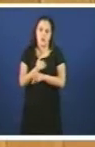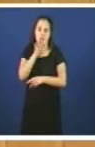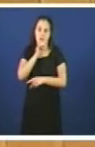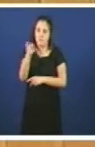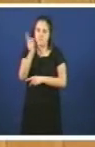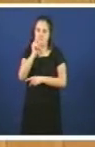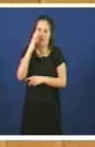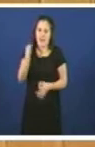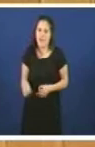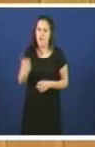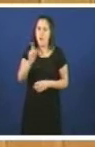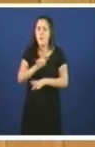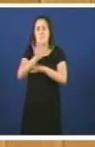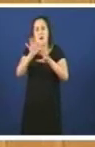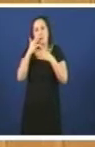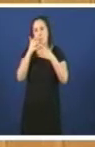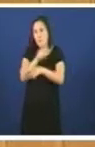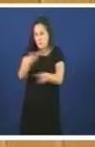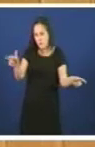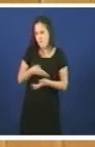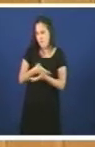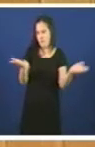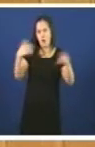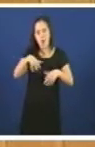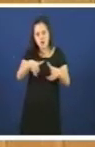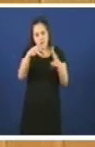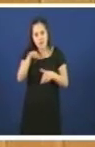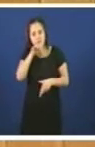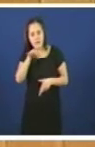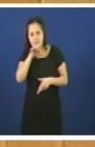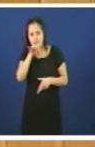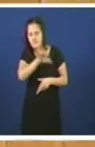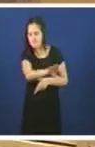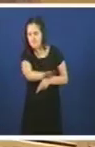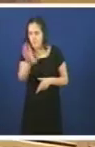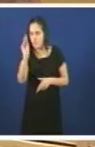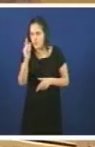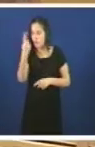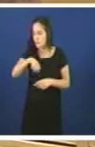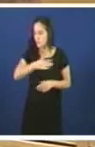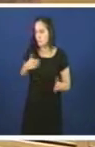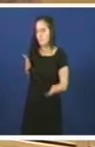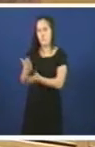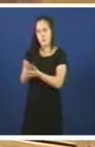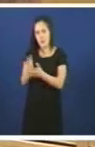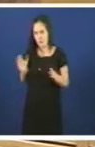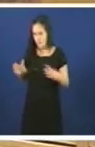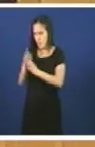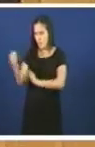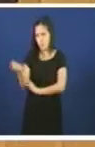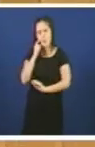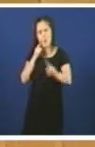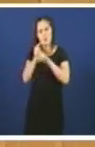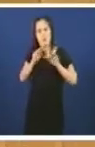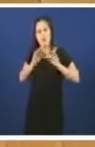Ninguén os cree. Non son creíbles na sociedade galega. Pedimoslle unha vez máis que se unan a todos nós para traballar a proldo